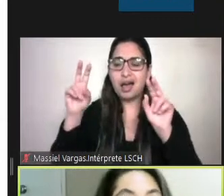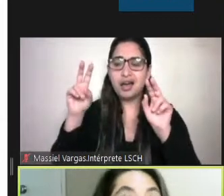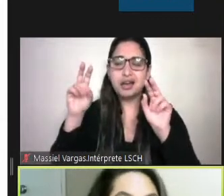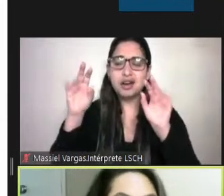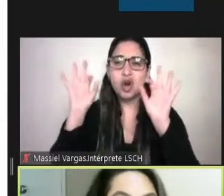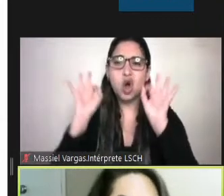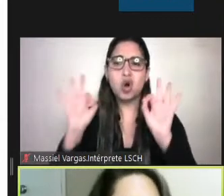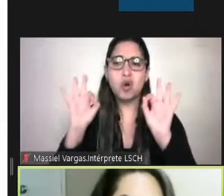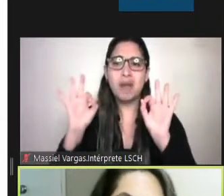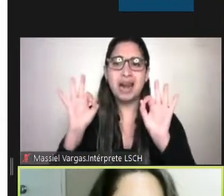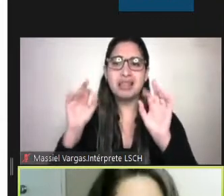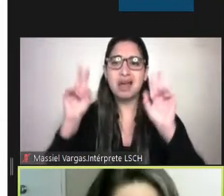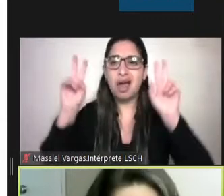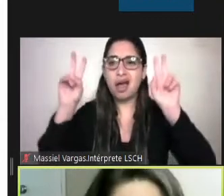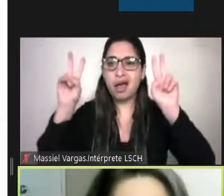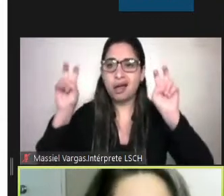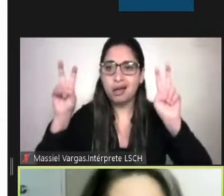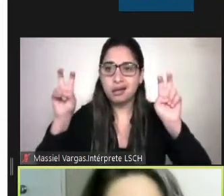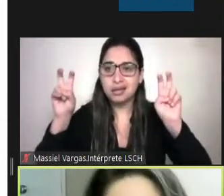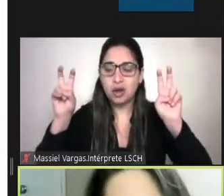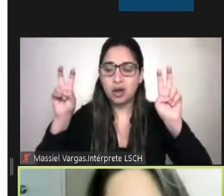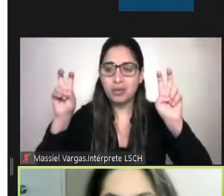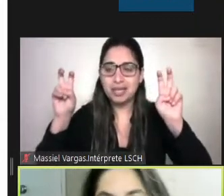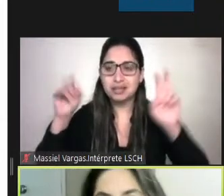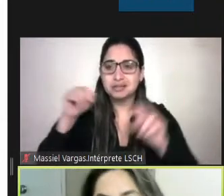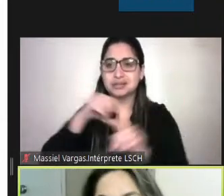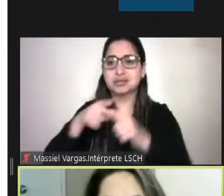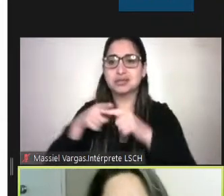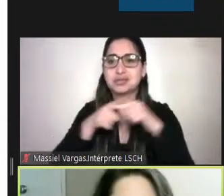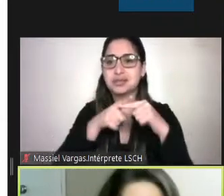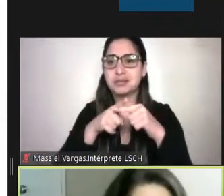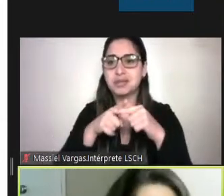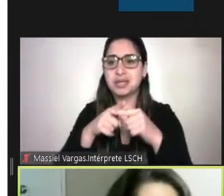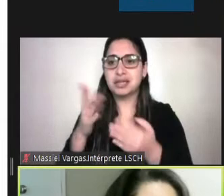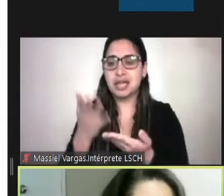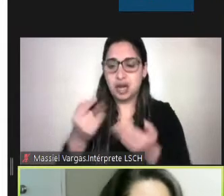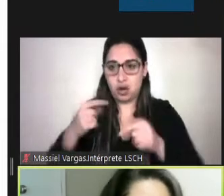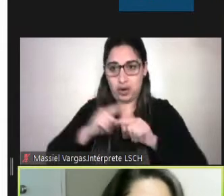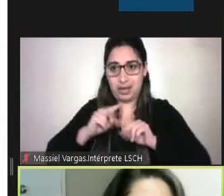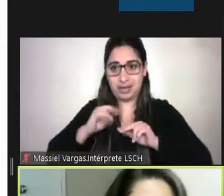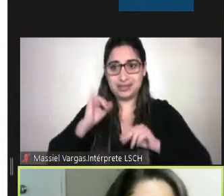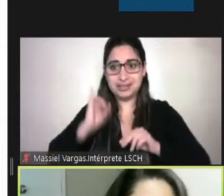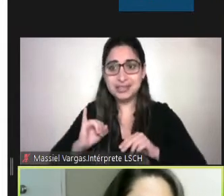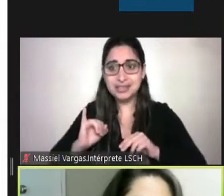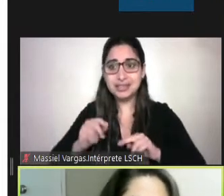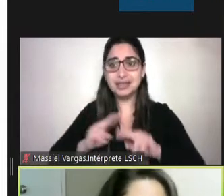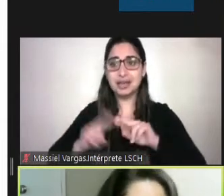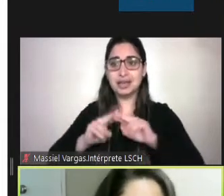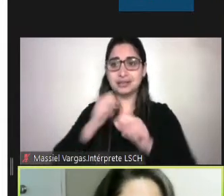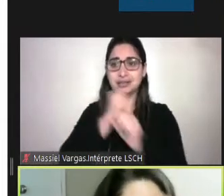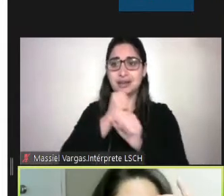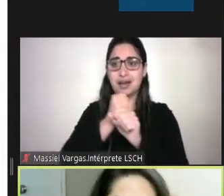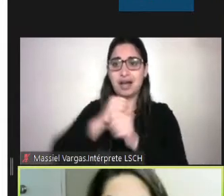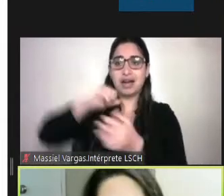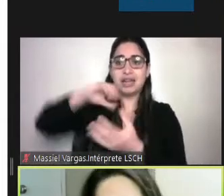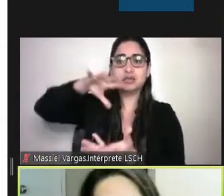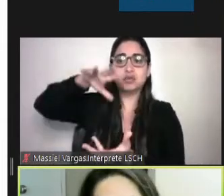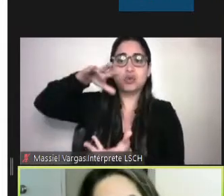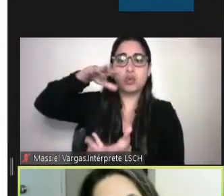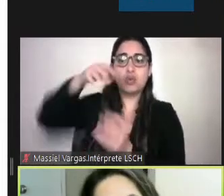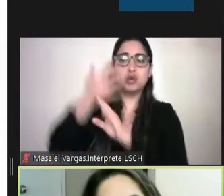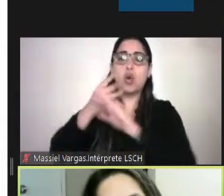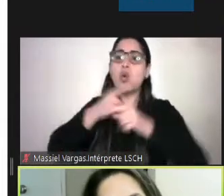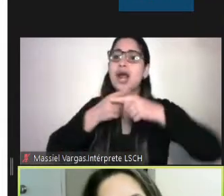la mal entendida normalidad. Porque en el fondo lo que debemos trabajar es hacia un mundo o una